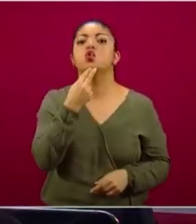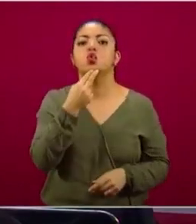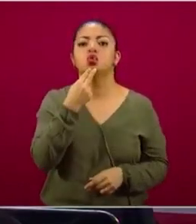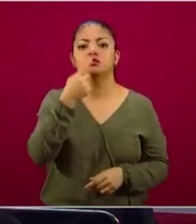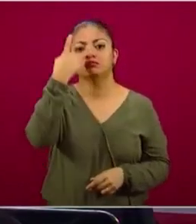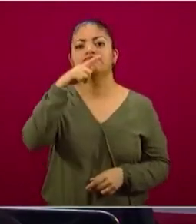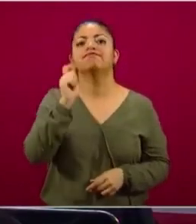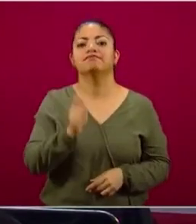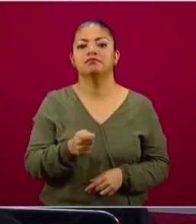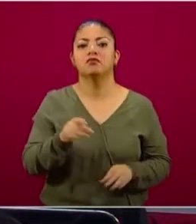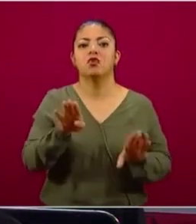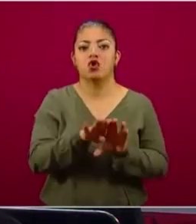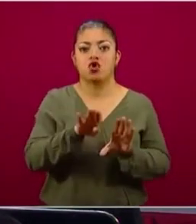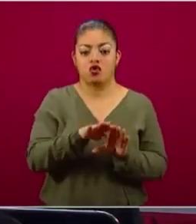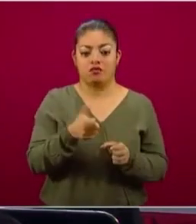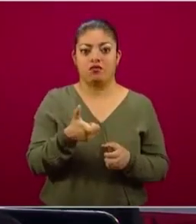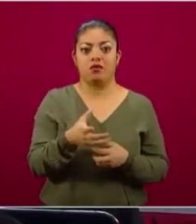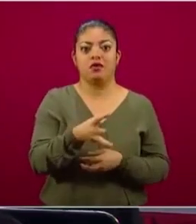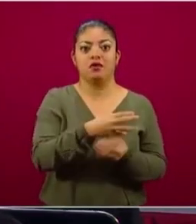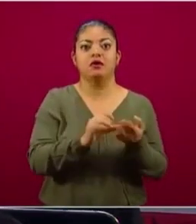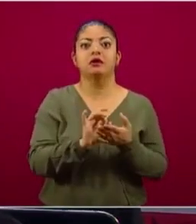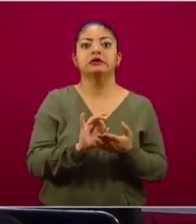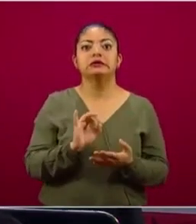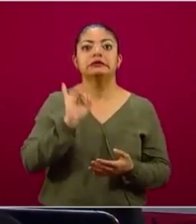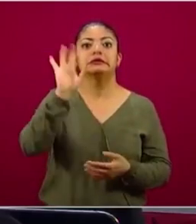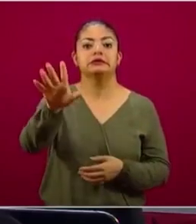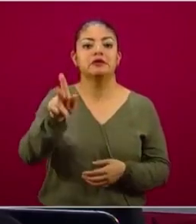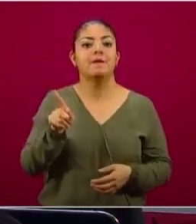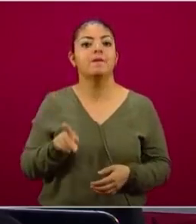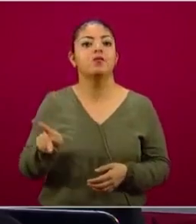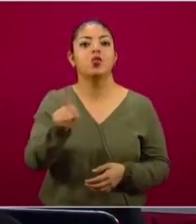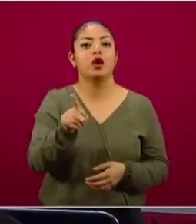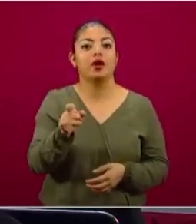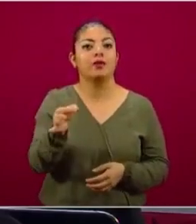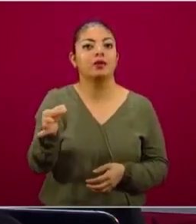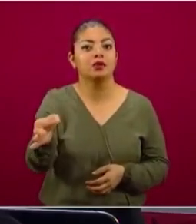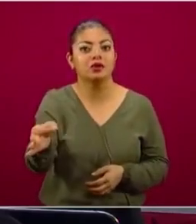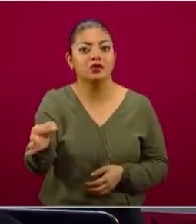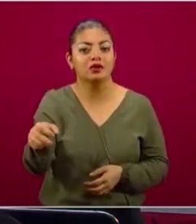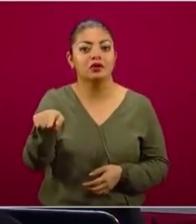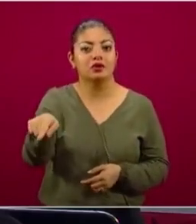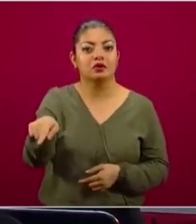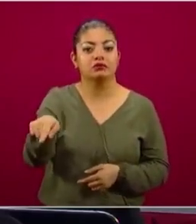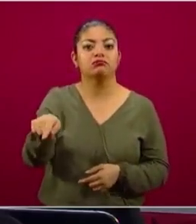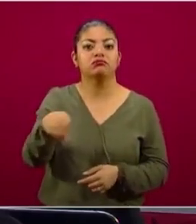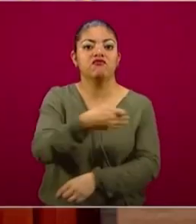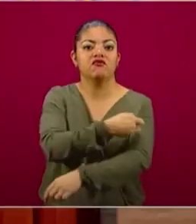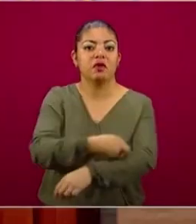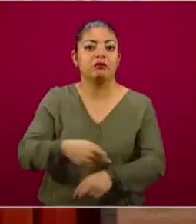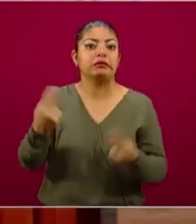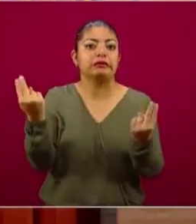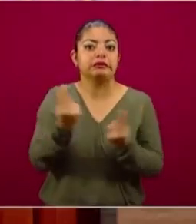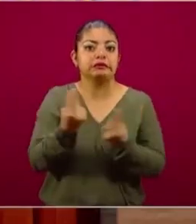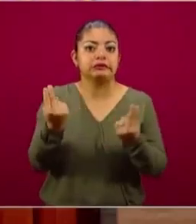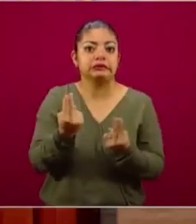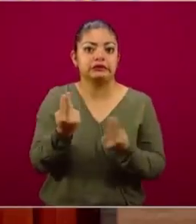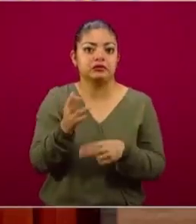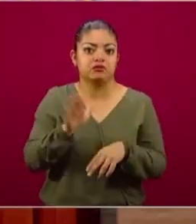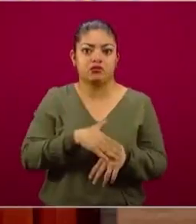para mandar dinero a pequeñas poblaciones, muchas de ellas rurales, a familias que pueden necesitarlo